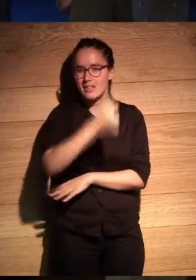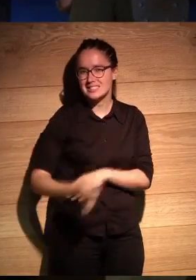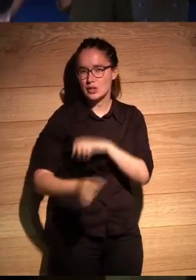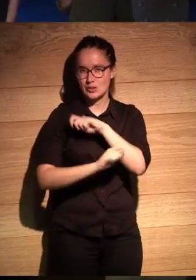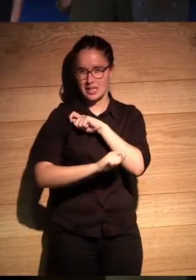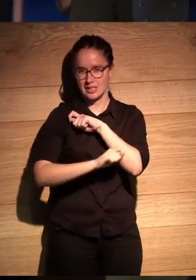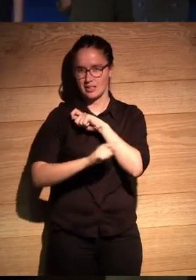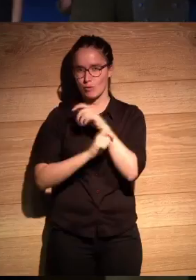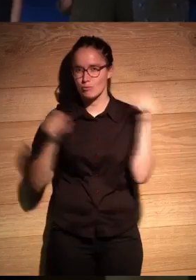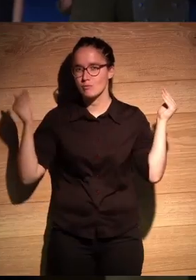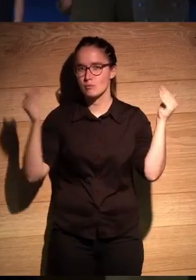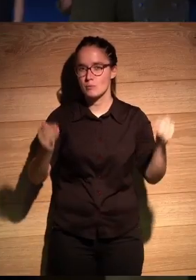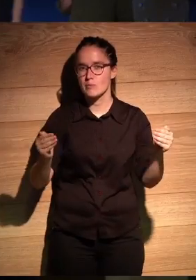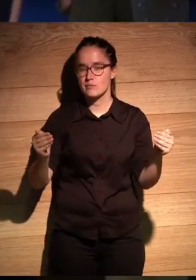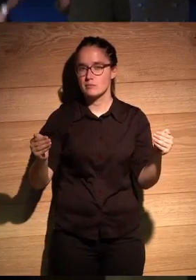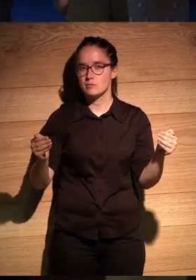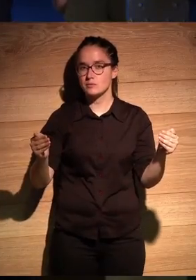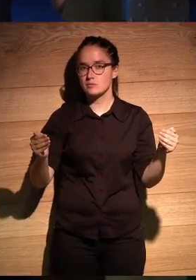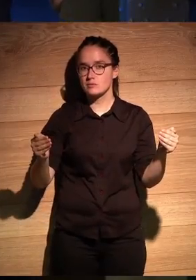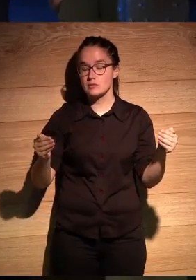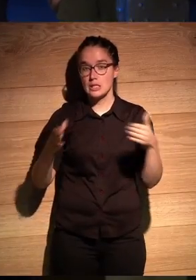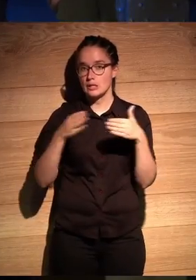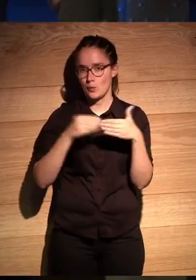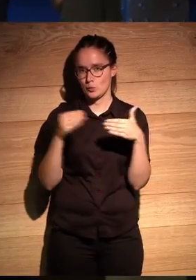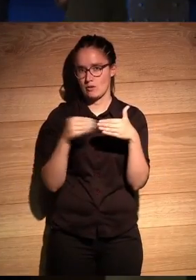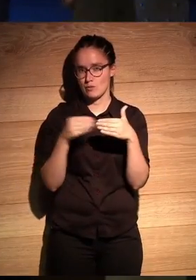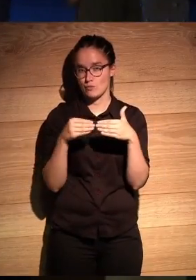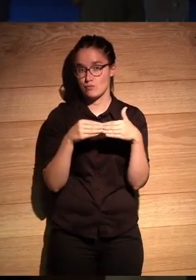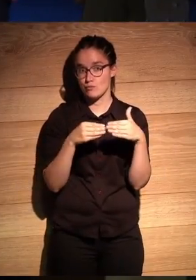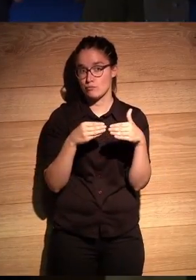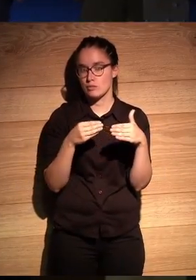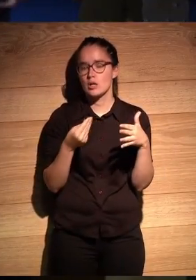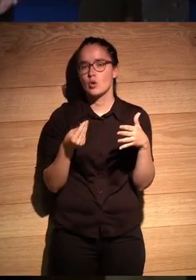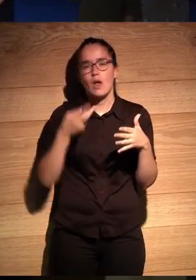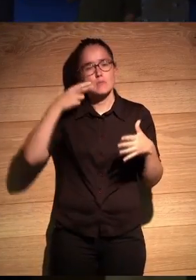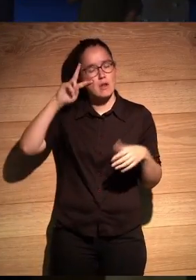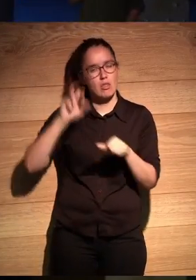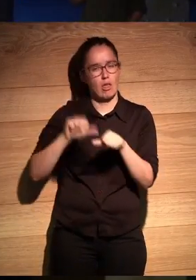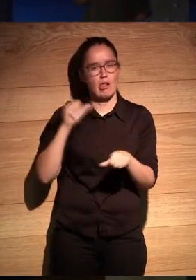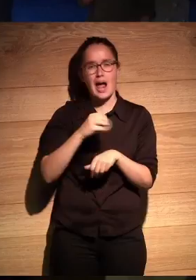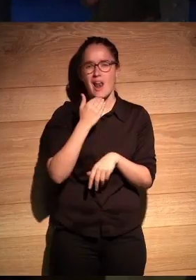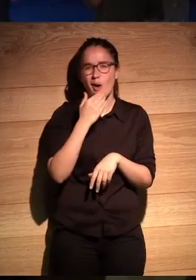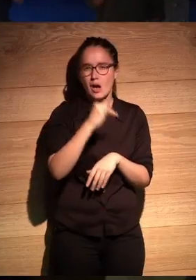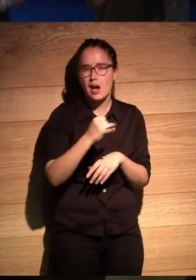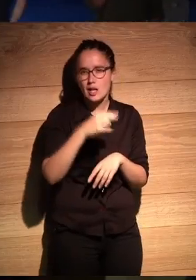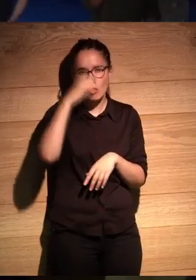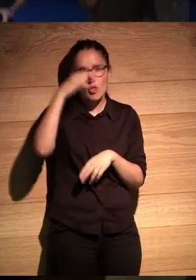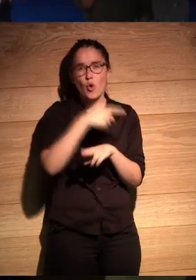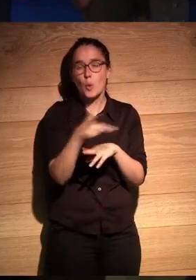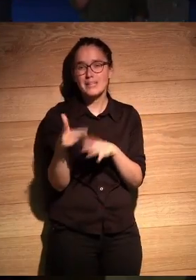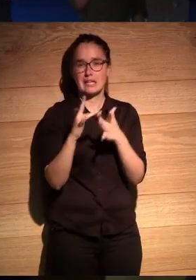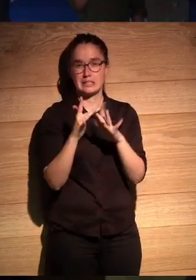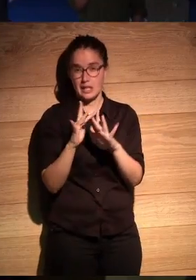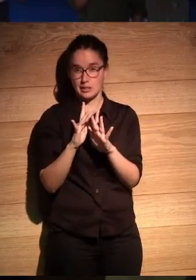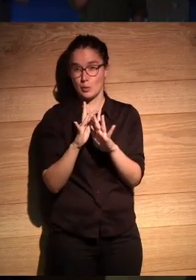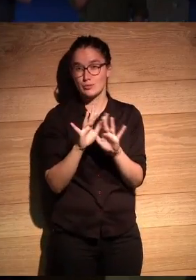estratégico centrado en el usuario y realmente teníamos alguna experiencia previa en algún otro tipo de documental interactivo, pero